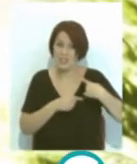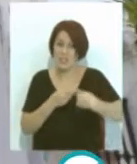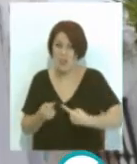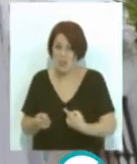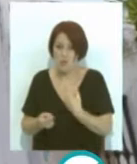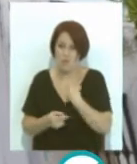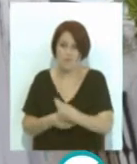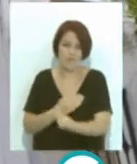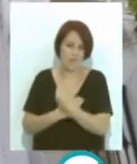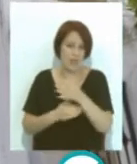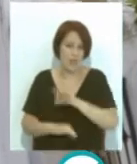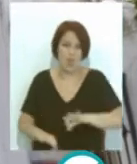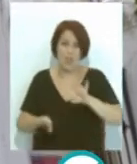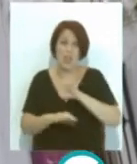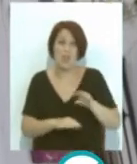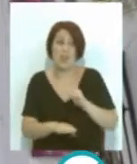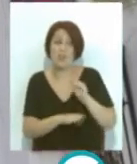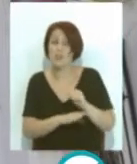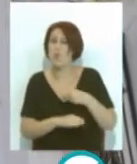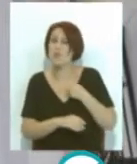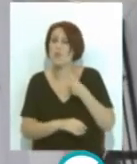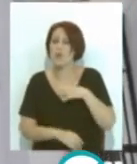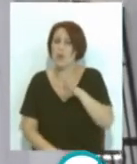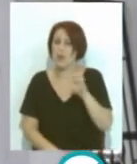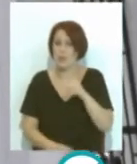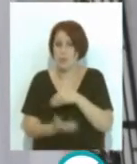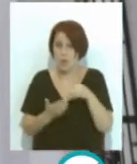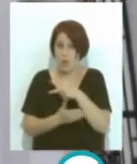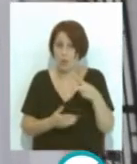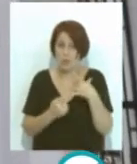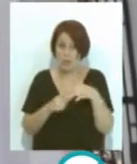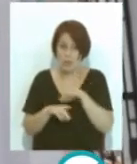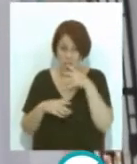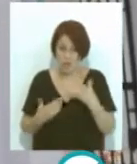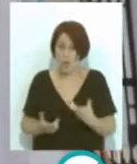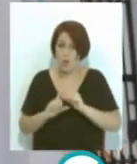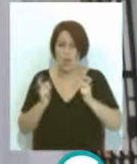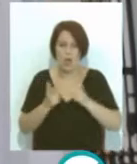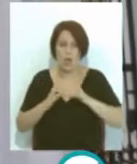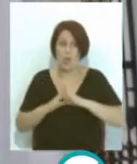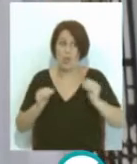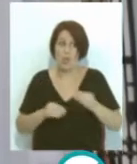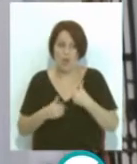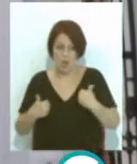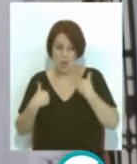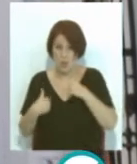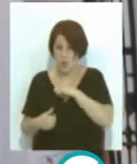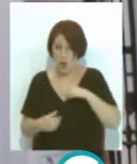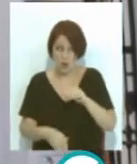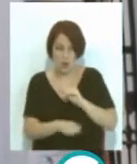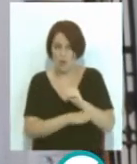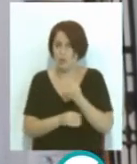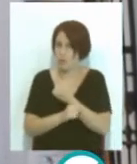y cuya inversión rondaría los 40 millones de euros que, en la situación actual, la Junta considera inasumible en solitario.